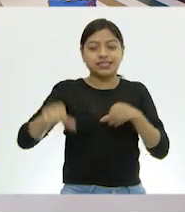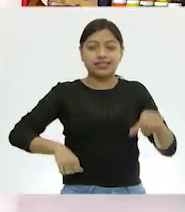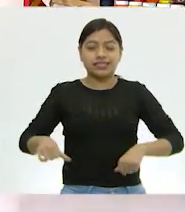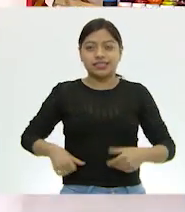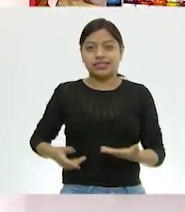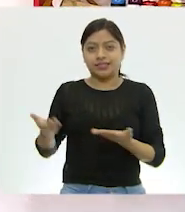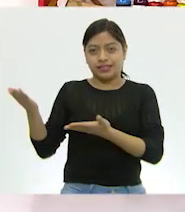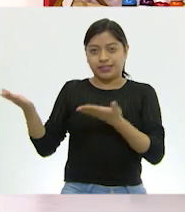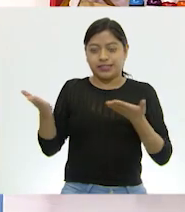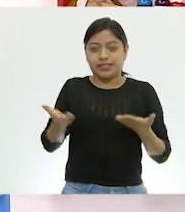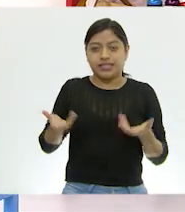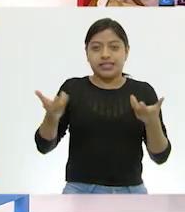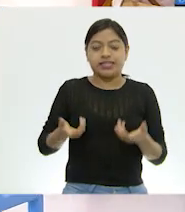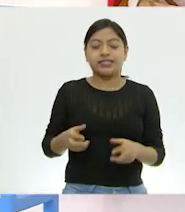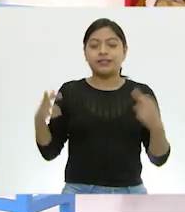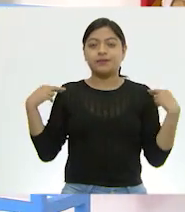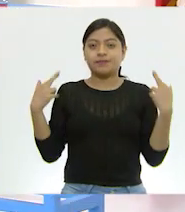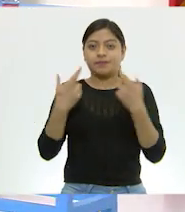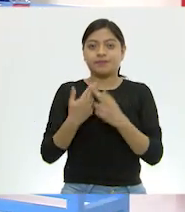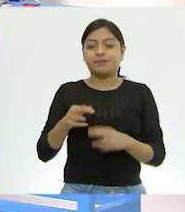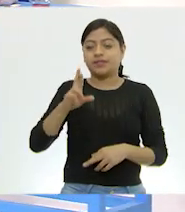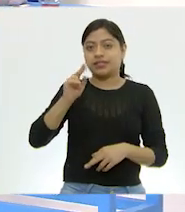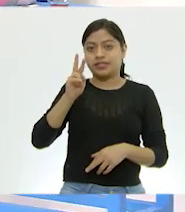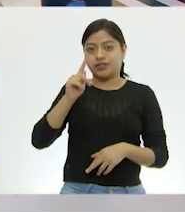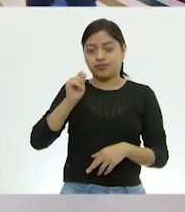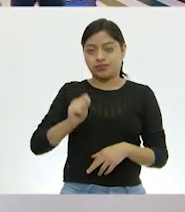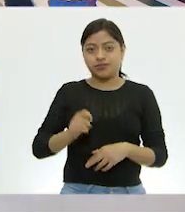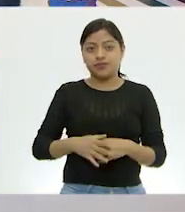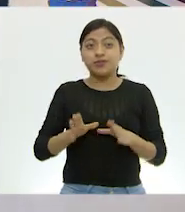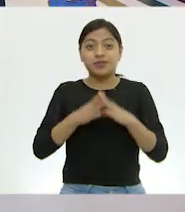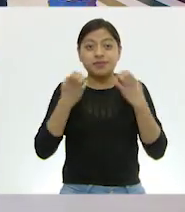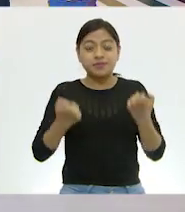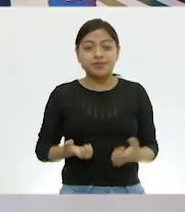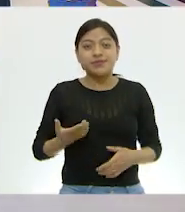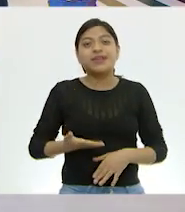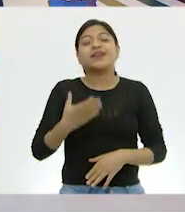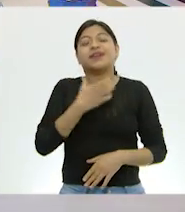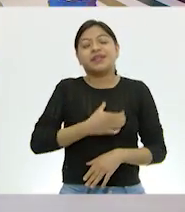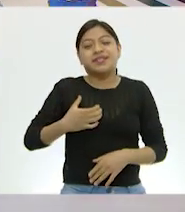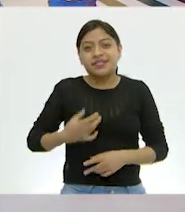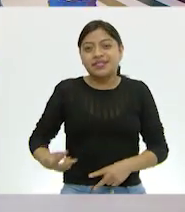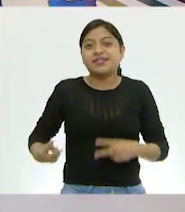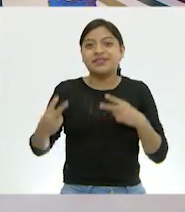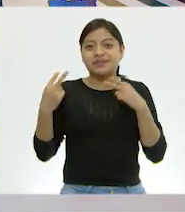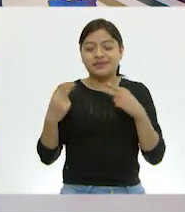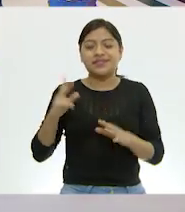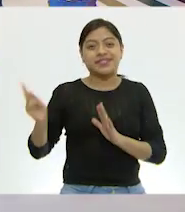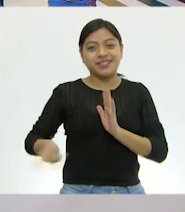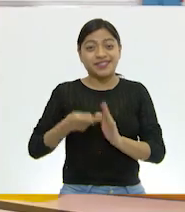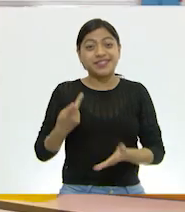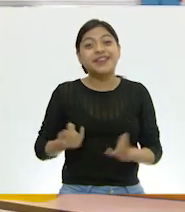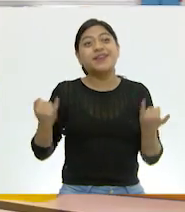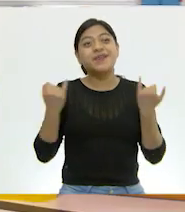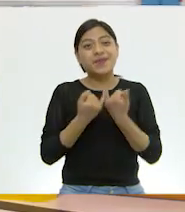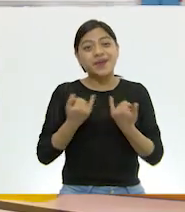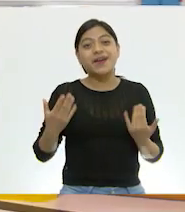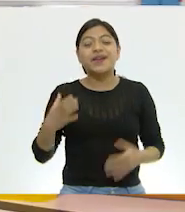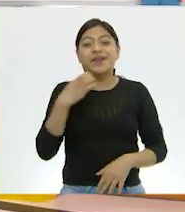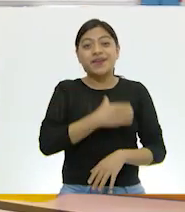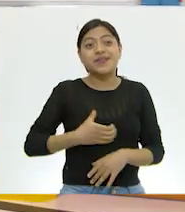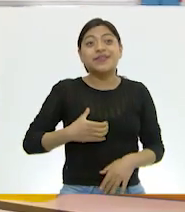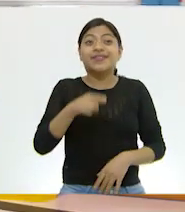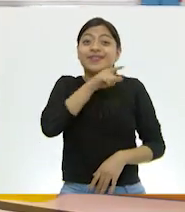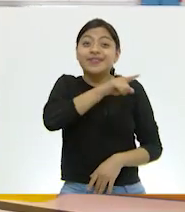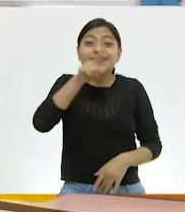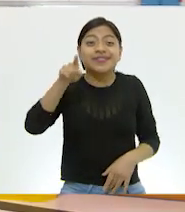la bienvenida a la maestra Ruth. ¡Hola, Ruth! ¡Hola, ¿cómo estás? Muy contento de verte nuevamente. Yo también estoy muy contenta de verte a ti y de